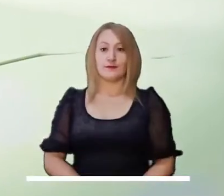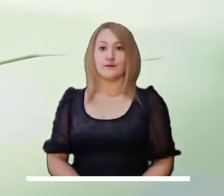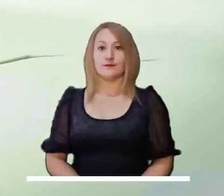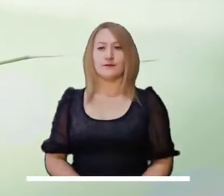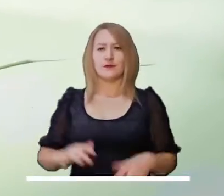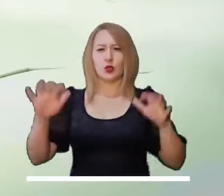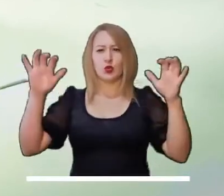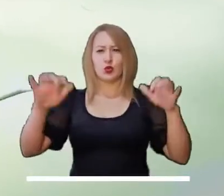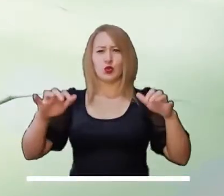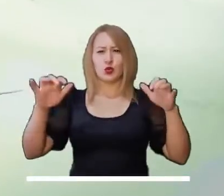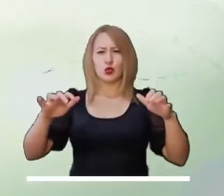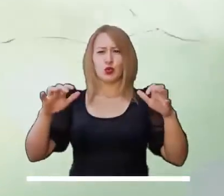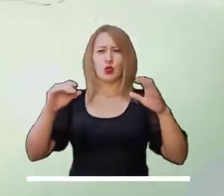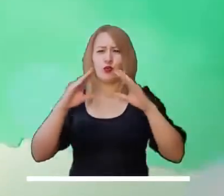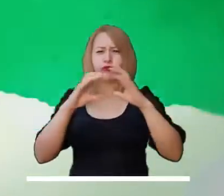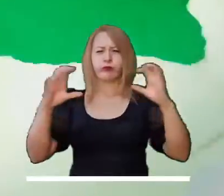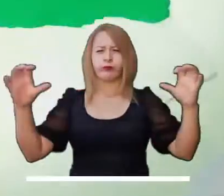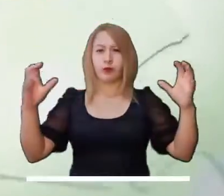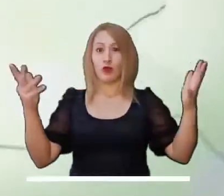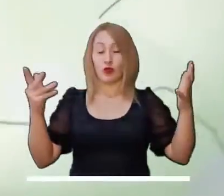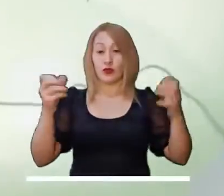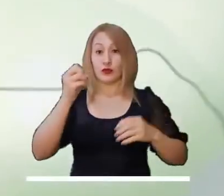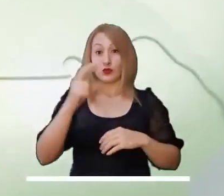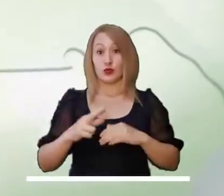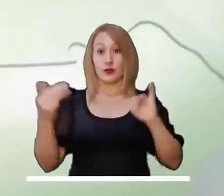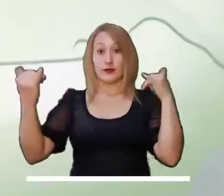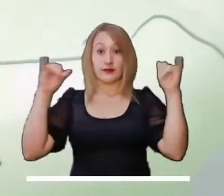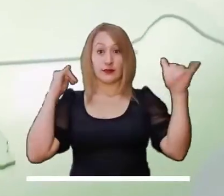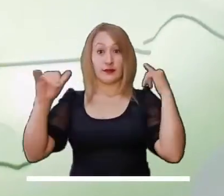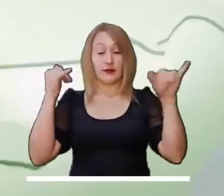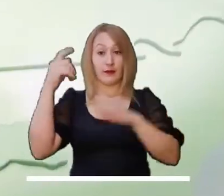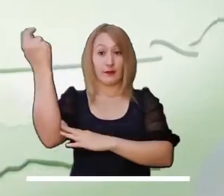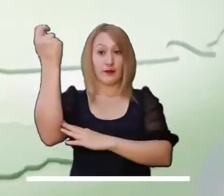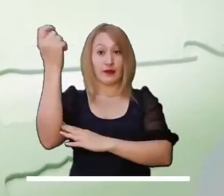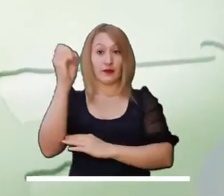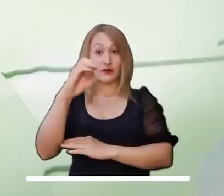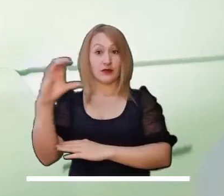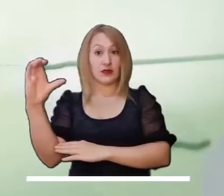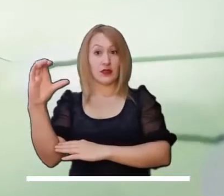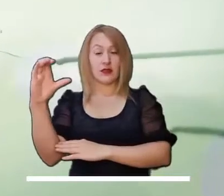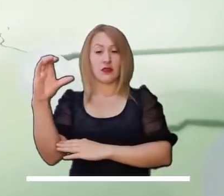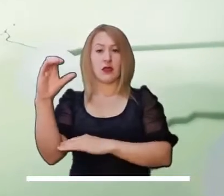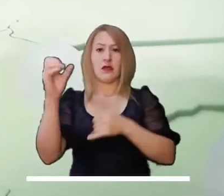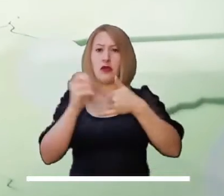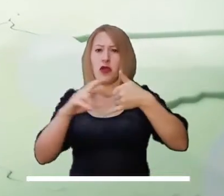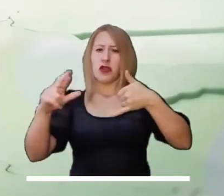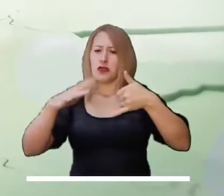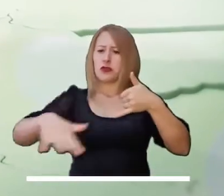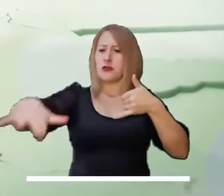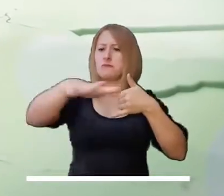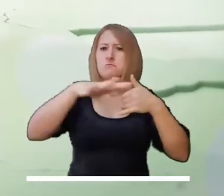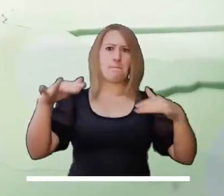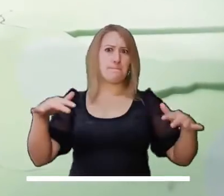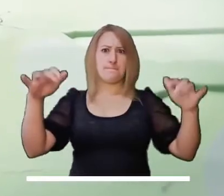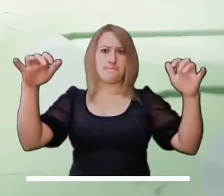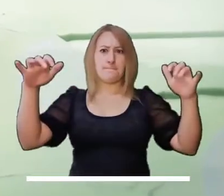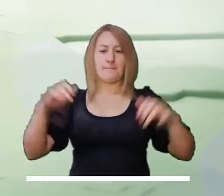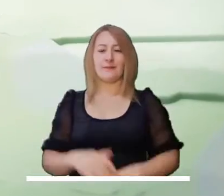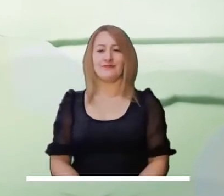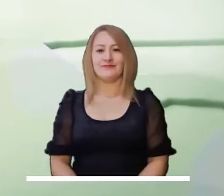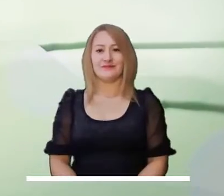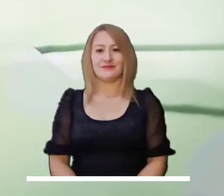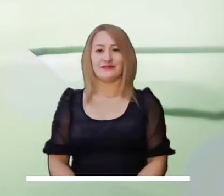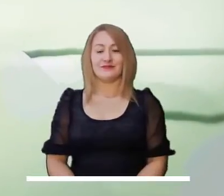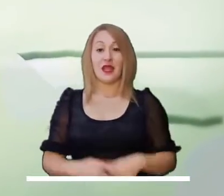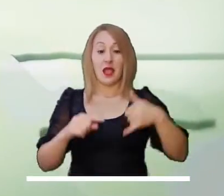y Centro y Oriente de Cundinamarca. Lluvias y condiciones nubladas se advierten en el sur de Casanare y Occidente de Meta, mientras que a